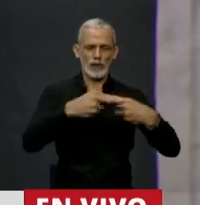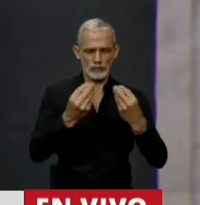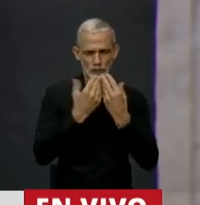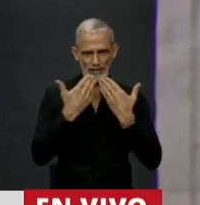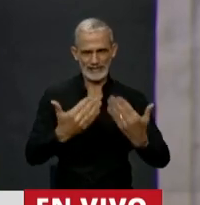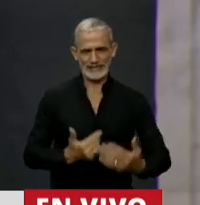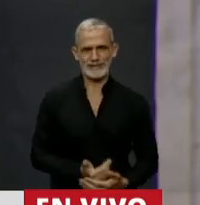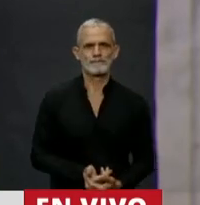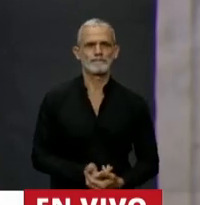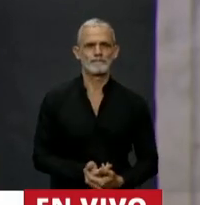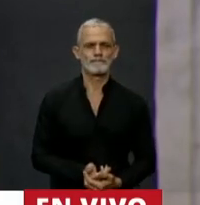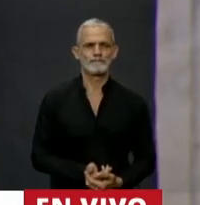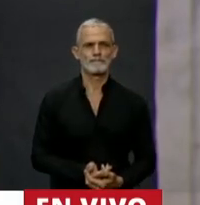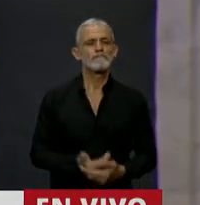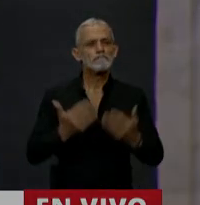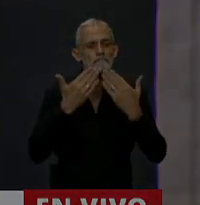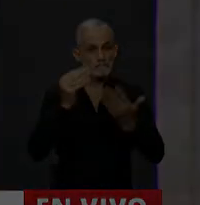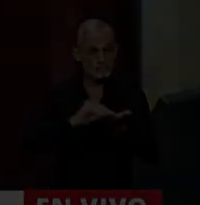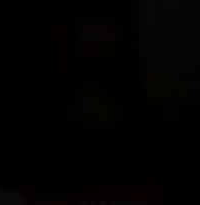gracias, Presidente. Gracias, Diputado.